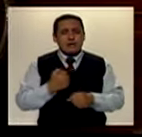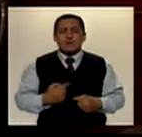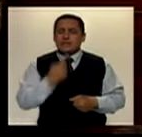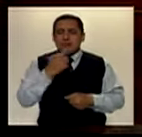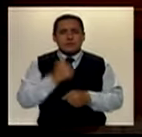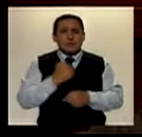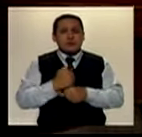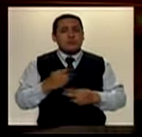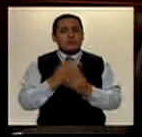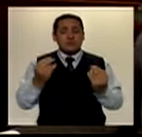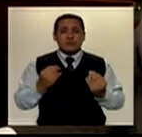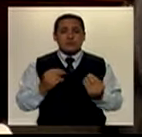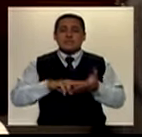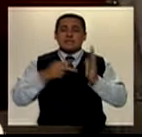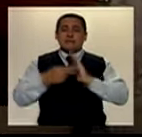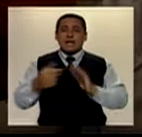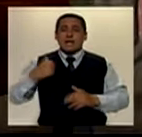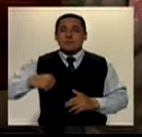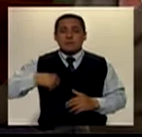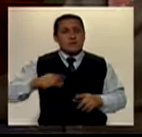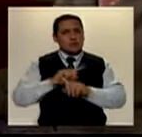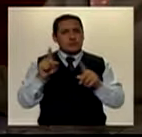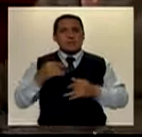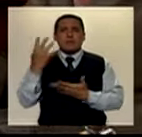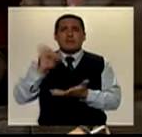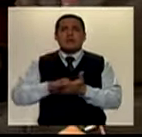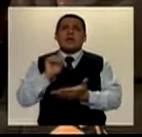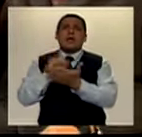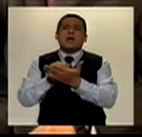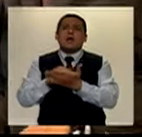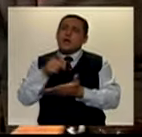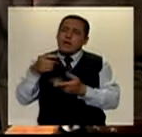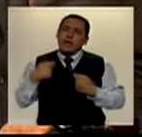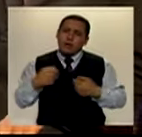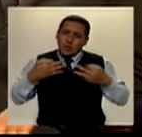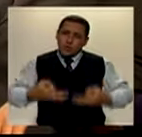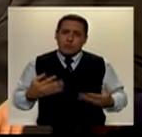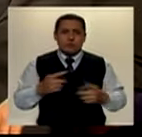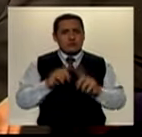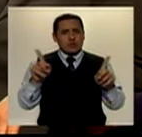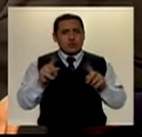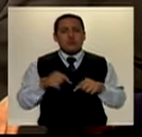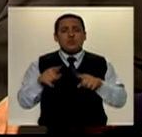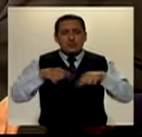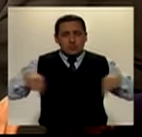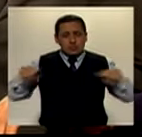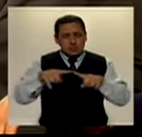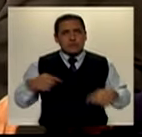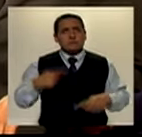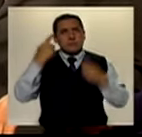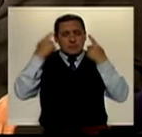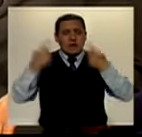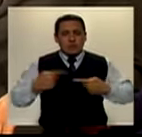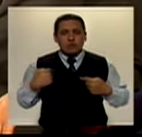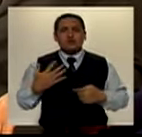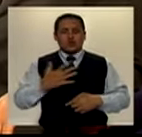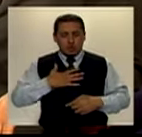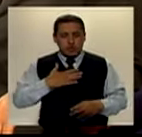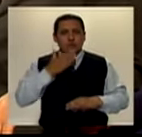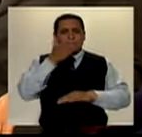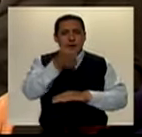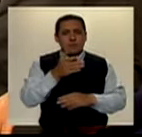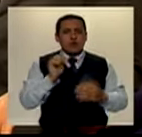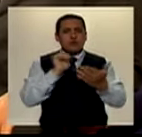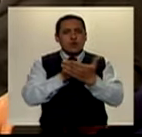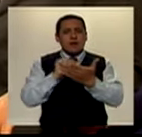trabajando muchísimo. modo que el municipio no está esperando que se le toquen las puertas para que cumpla con su rol. Ustedes por iniciativa... estamos tocando las puertas de la familia